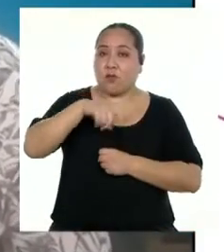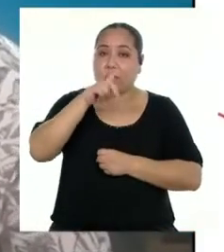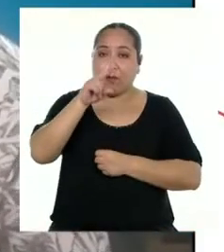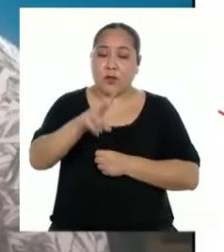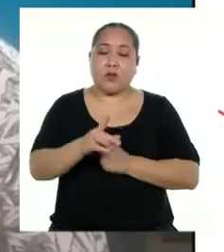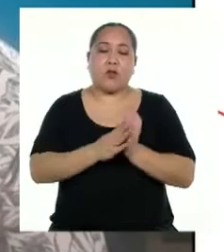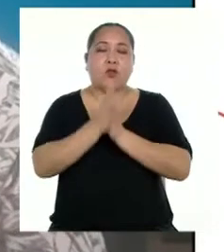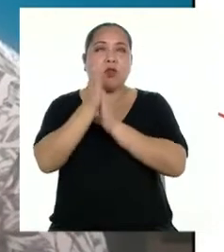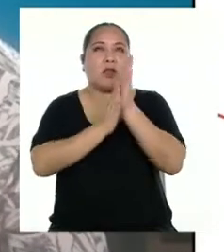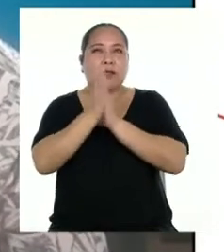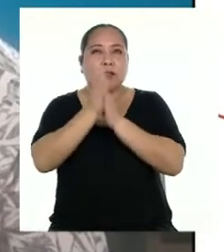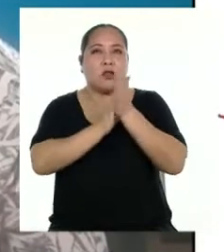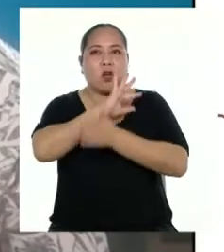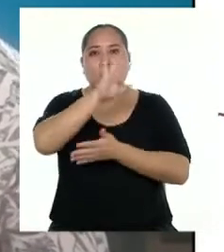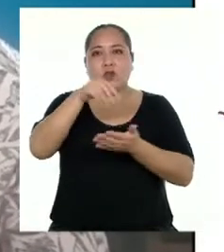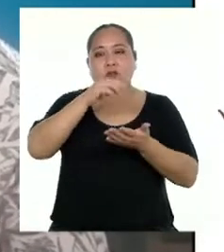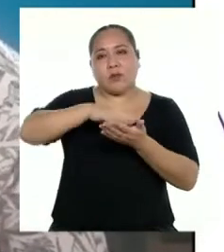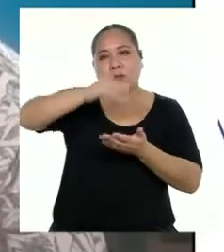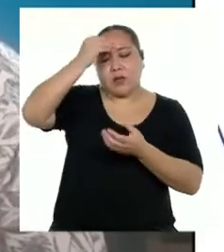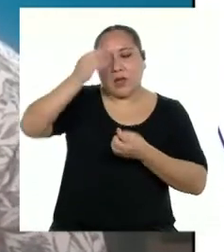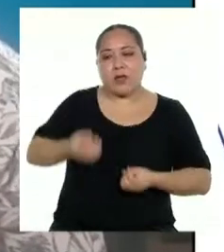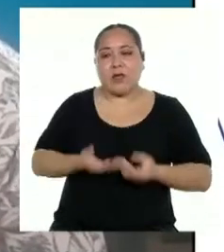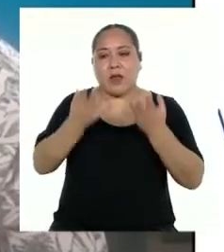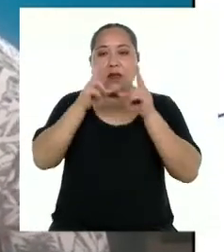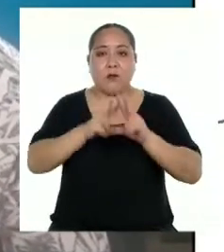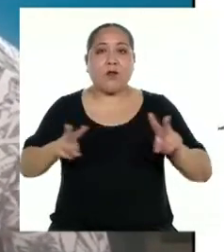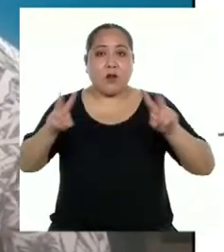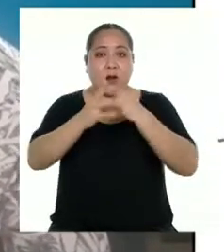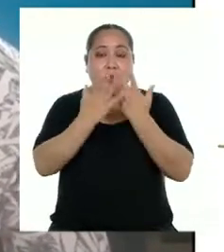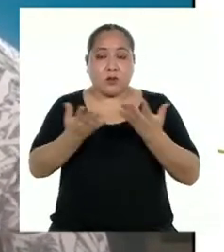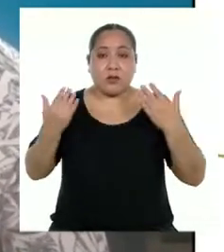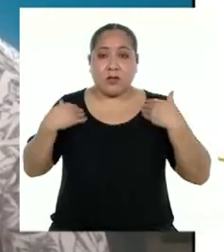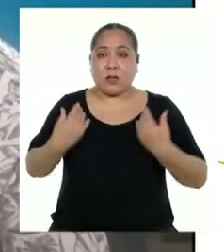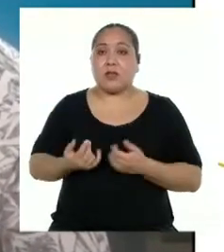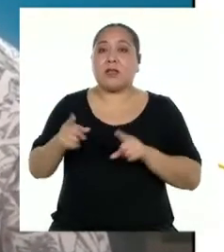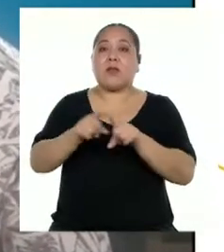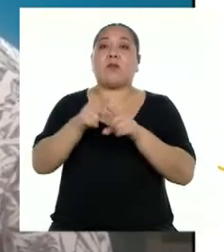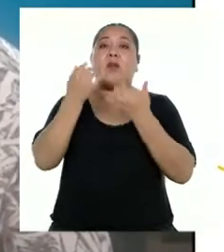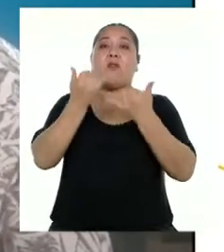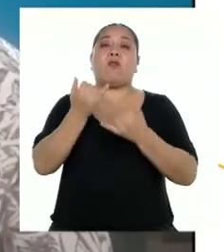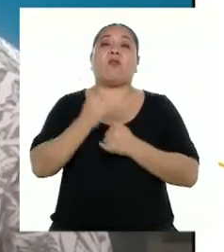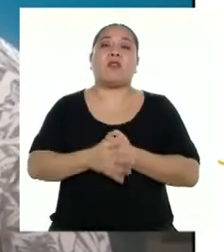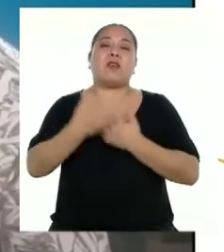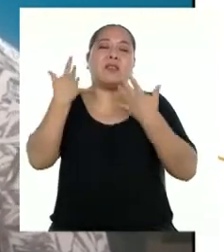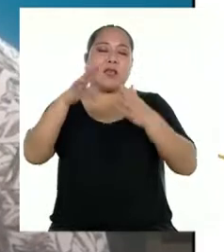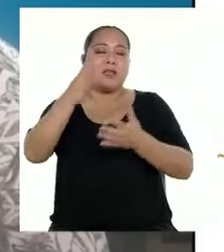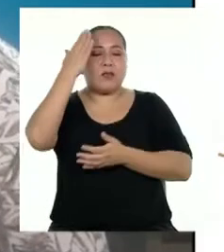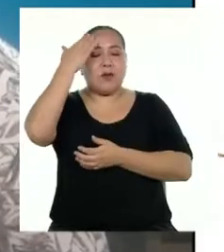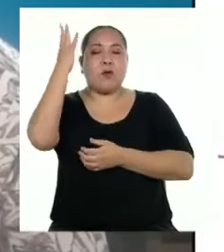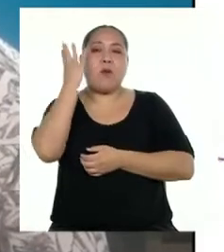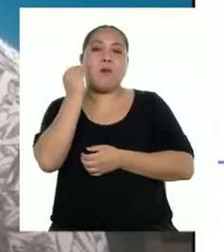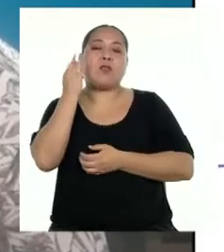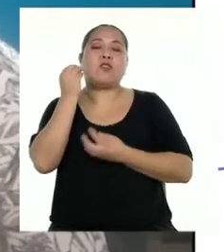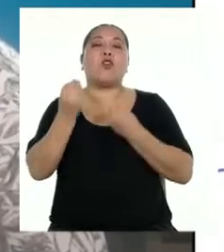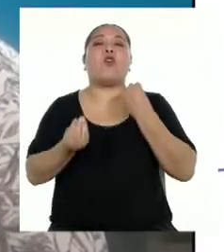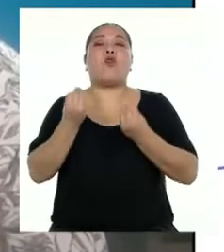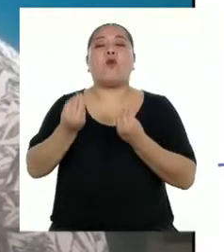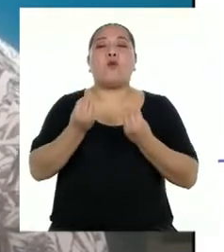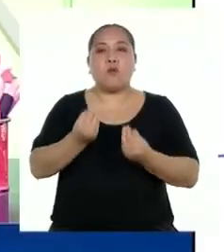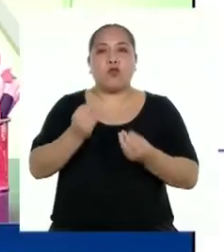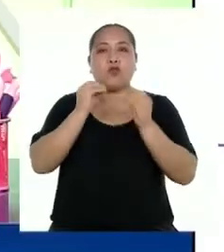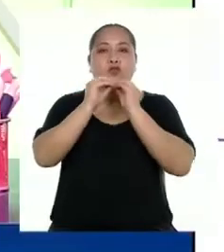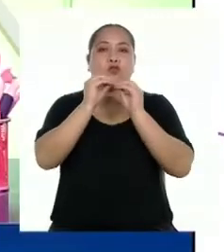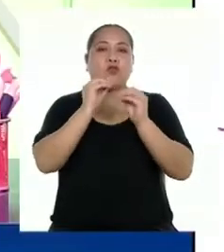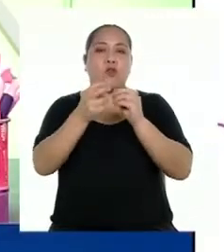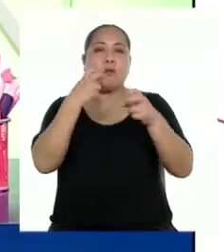deseo que aprendamos a valorar las cosas que tenemos y que también ahora ya nos sirve de experiencia cómo afrontar las situaciones difíciles.